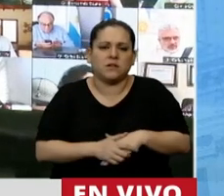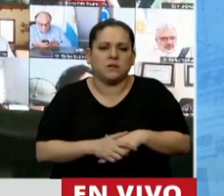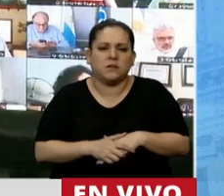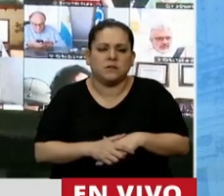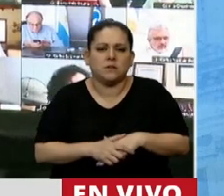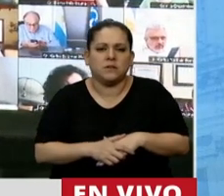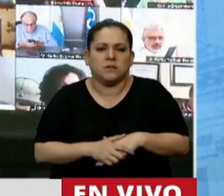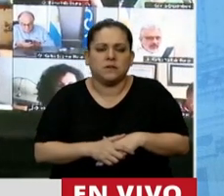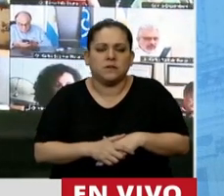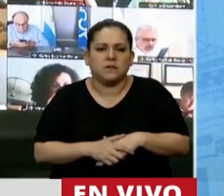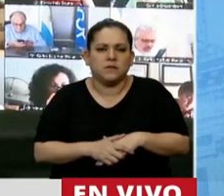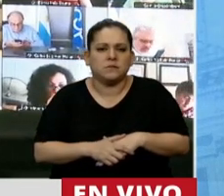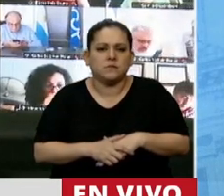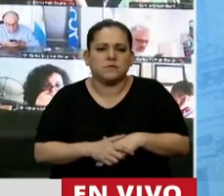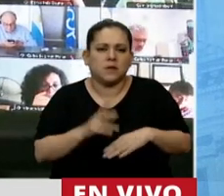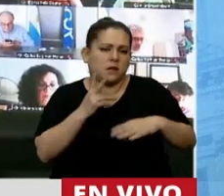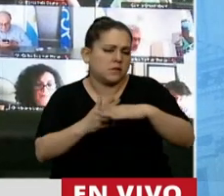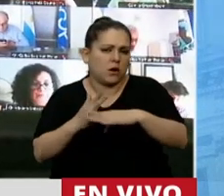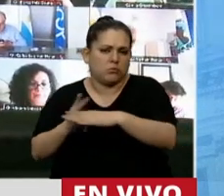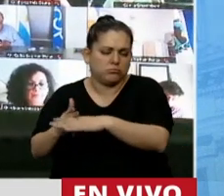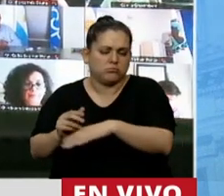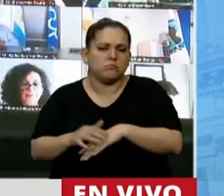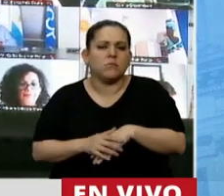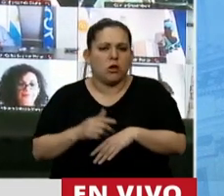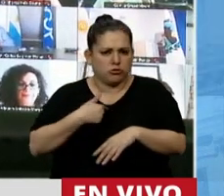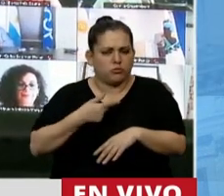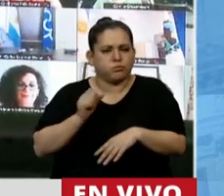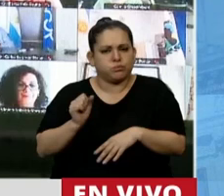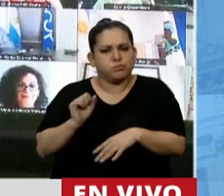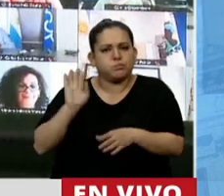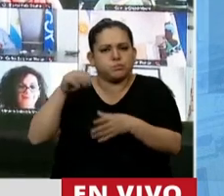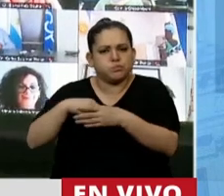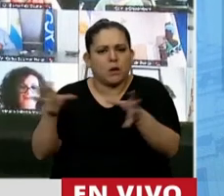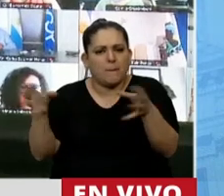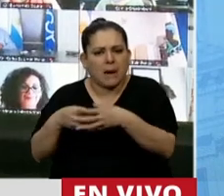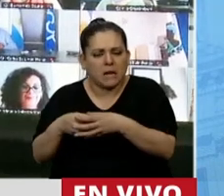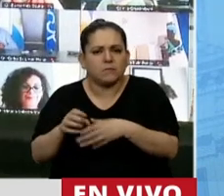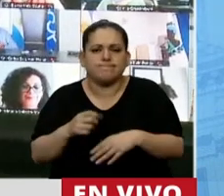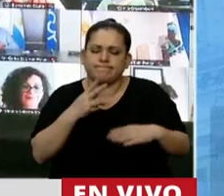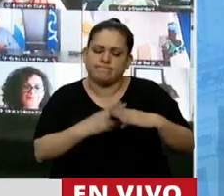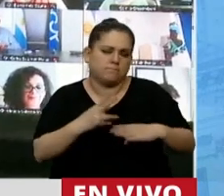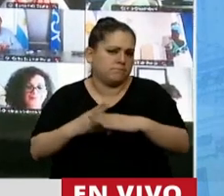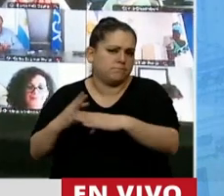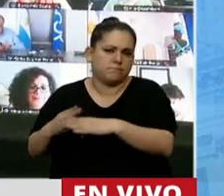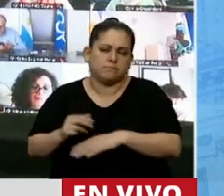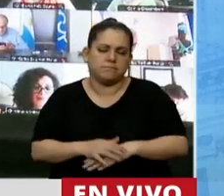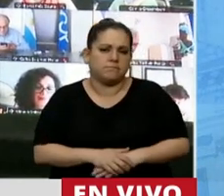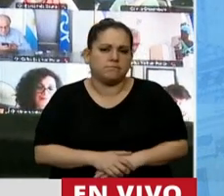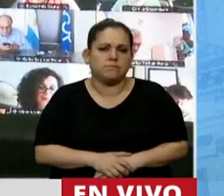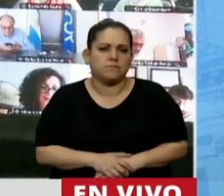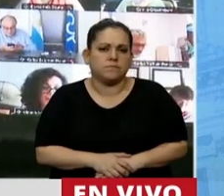analizar, organizarnos y luchar. Yo también pertenezco al partido del presidente Brown.